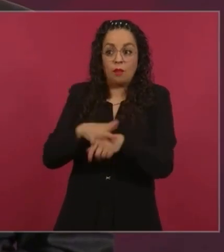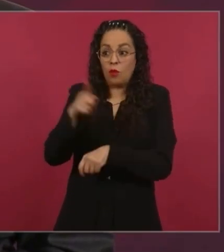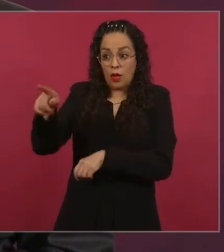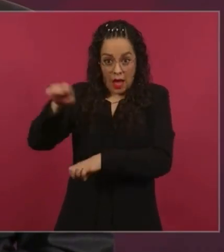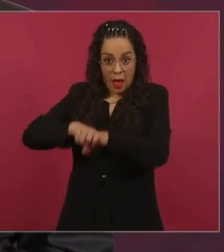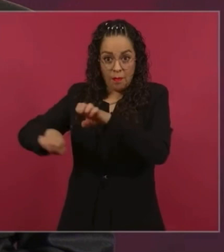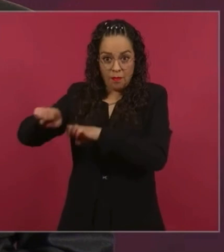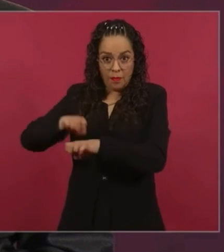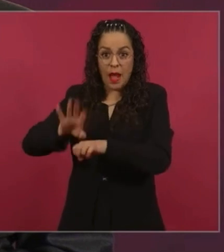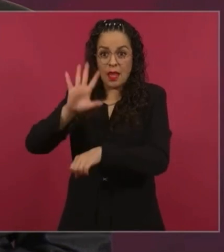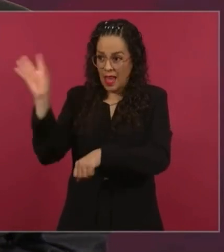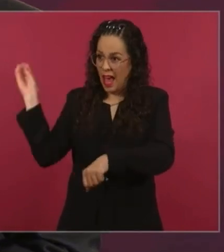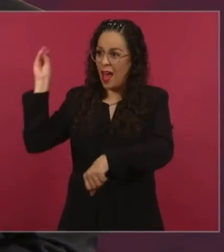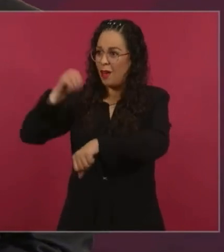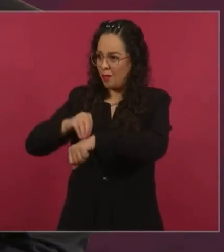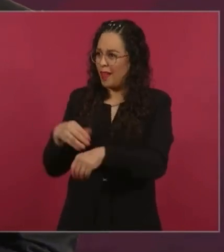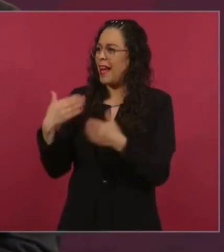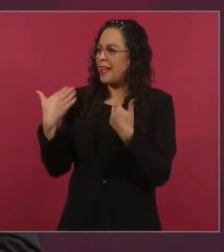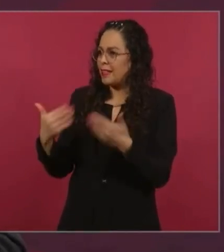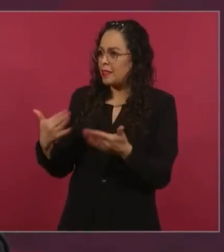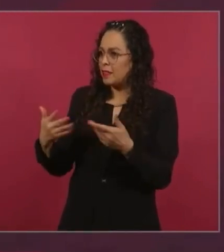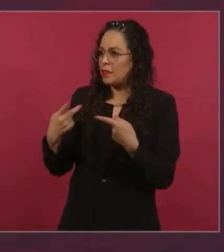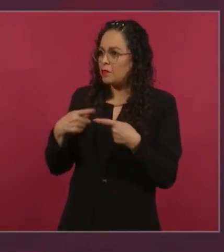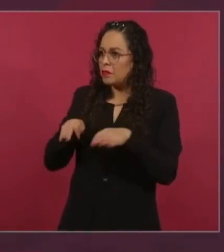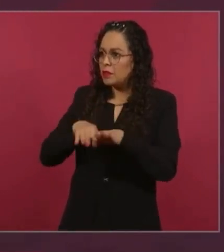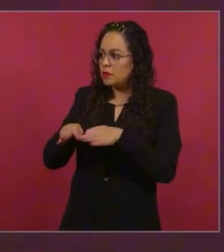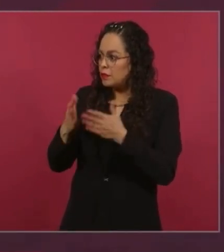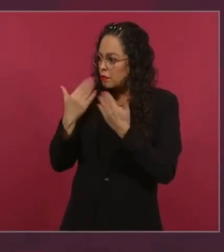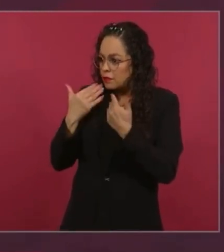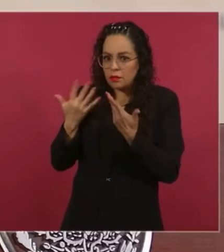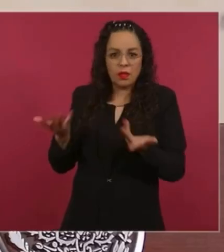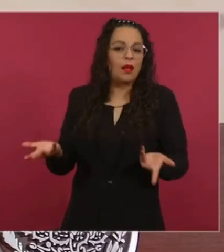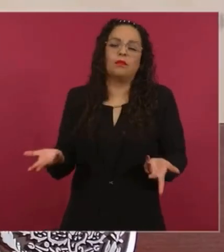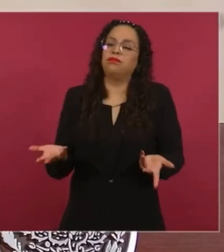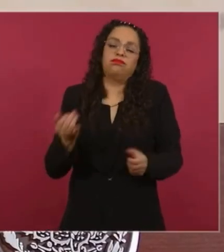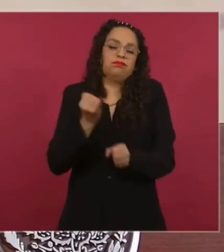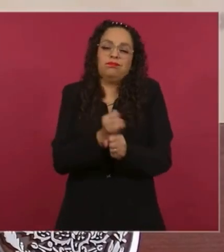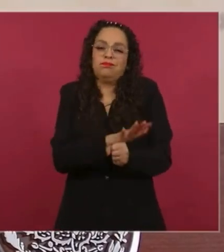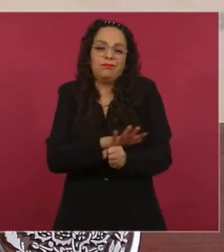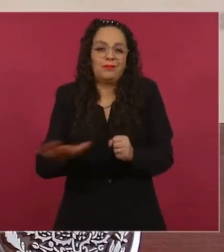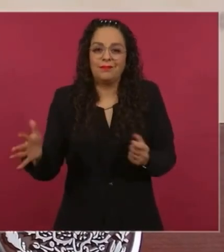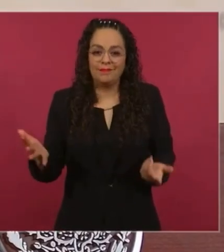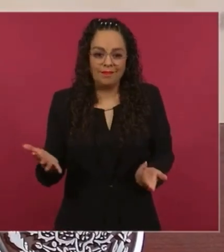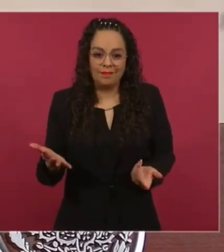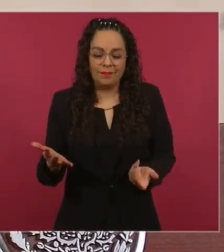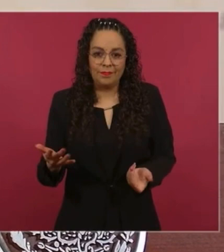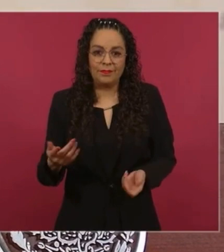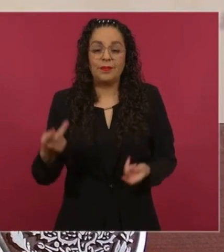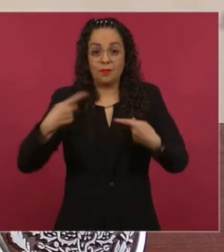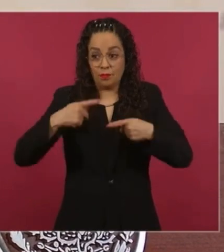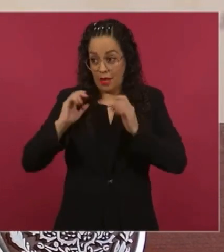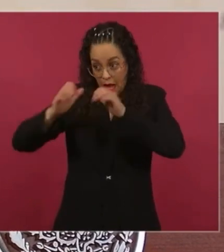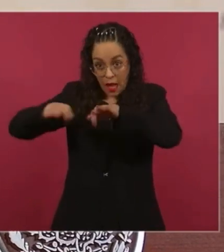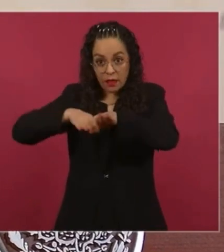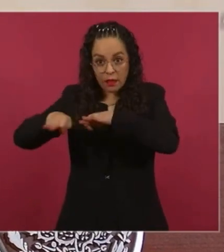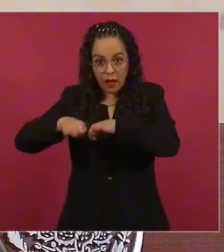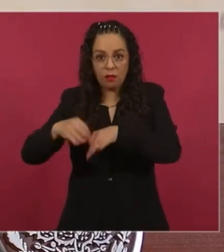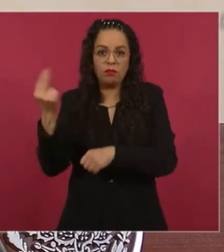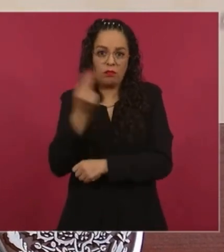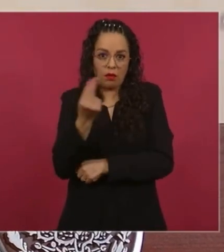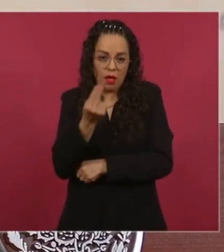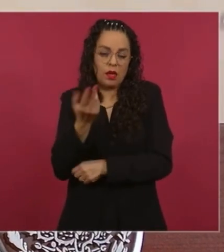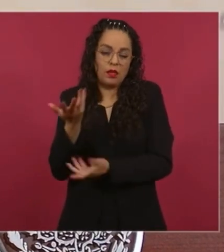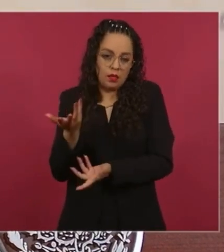También los trabajadores necesitan de fuentes de